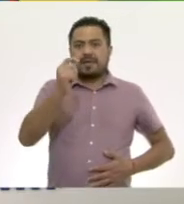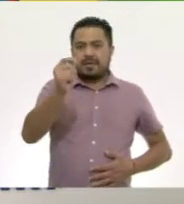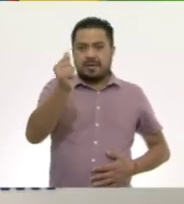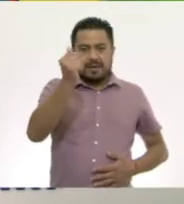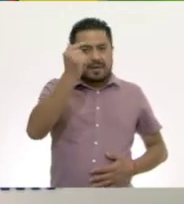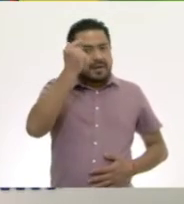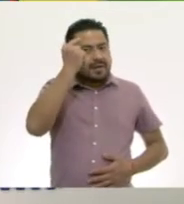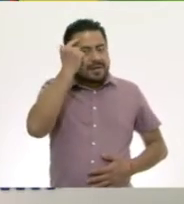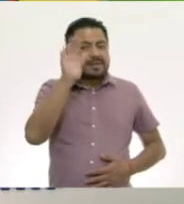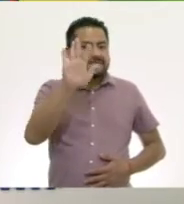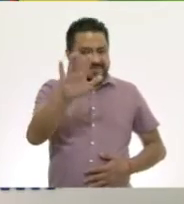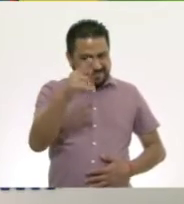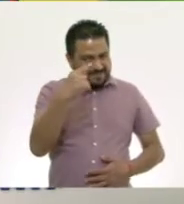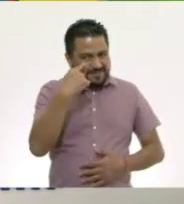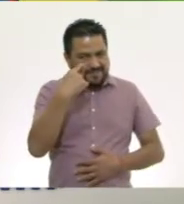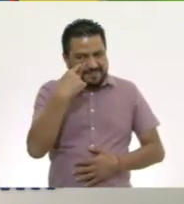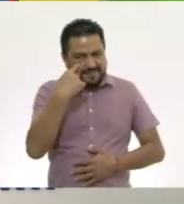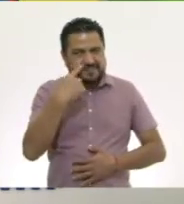Mira.